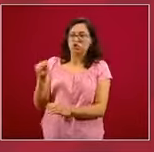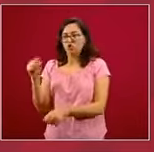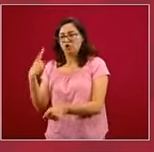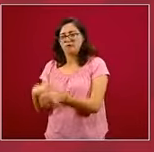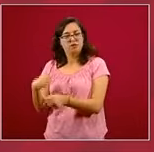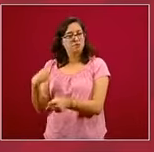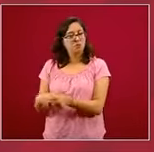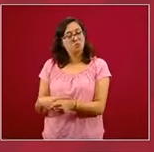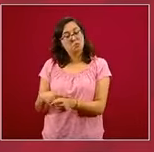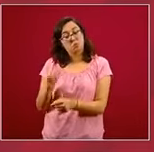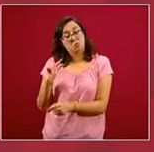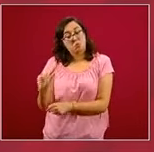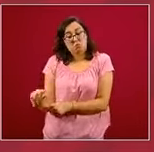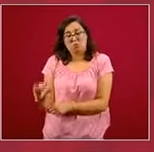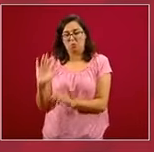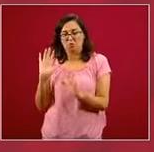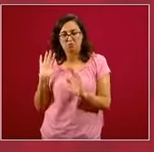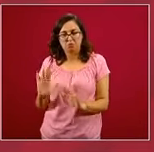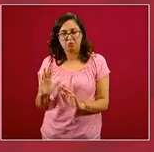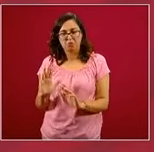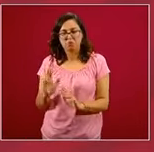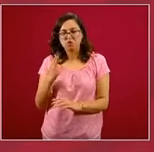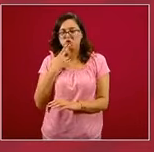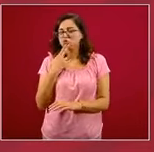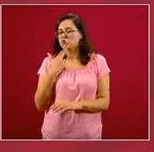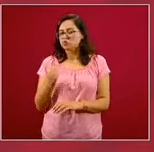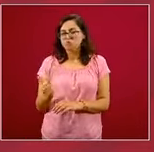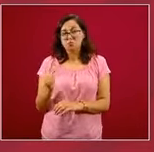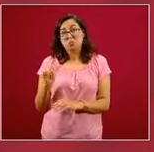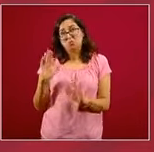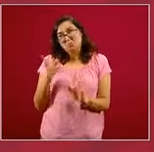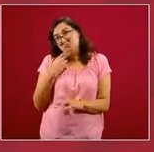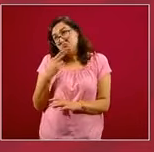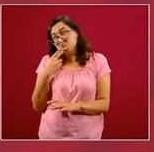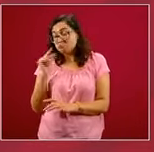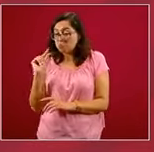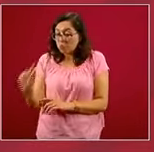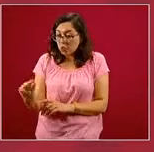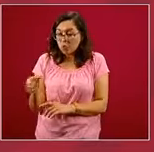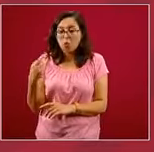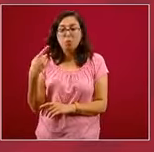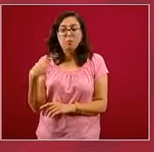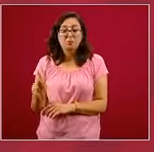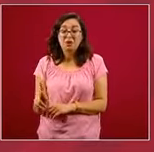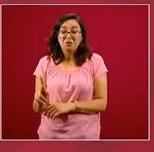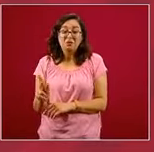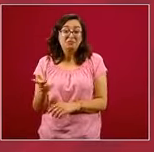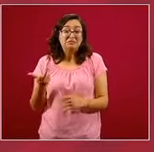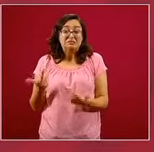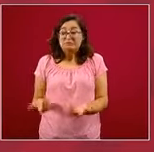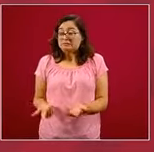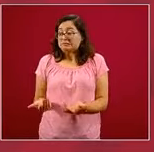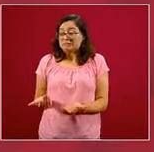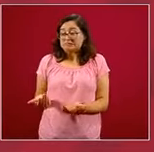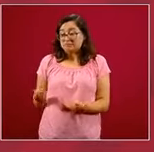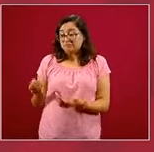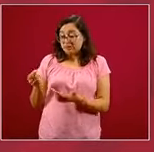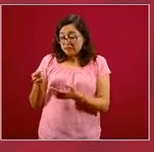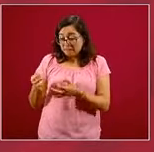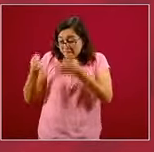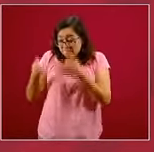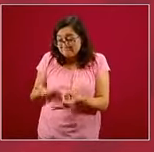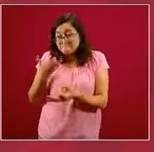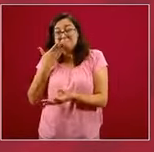detectar anticuerpos contra el virus SARS-CoV-2. Pero la capacidad es tan limitada y es tan